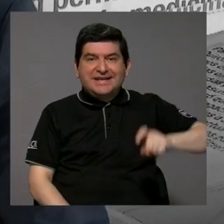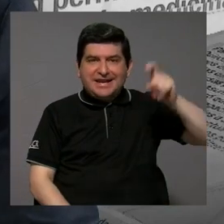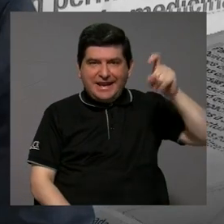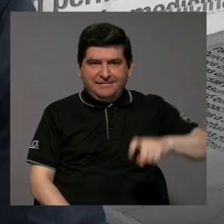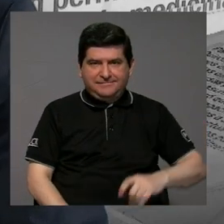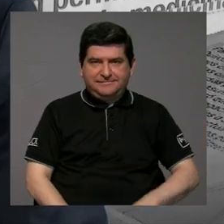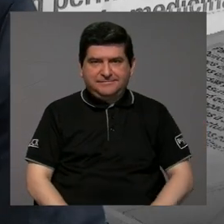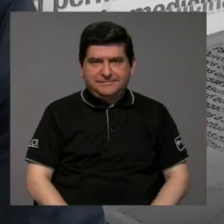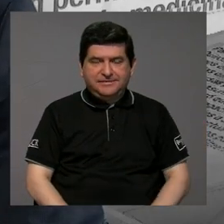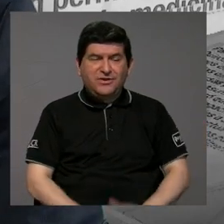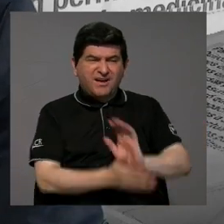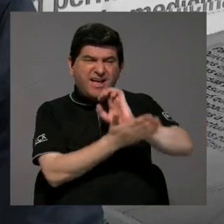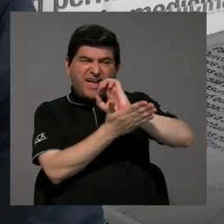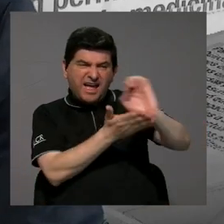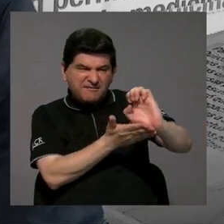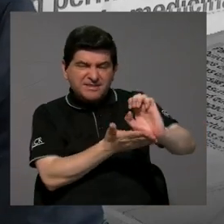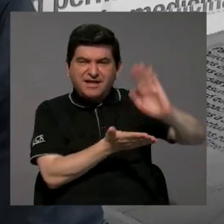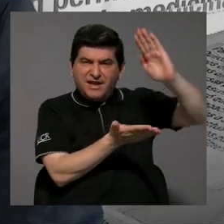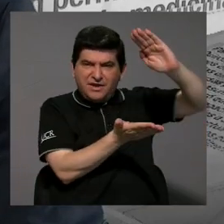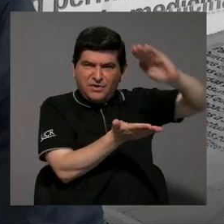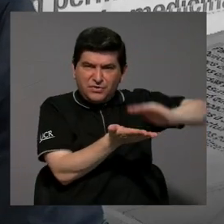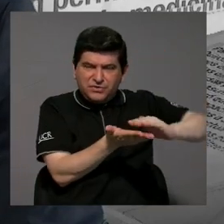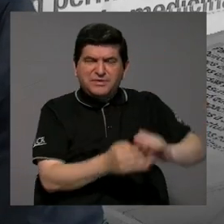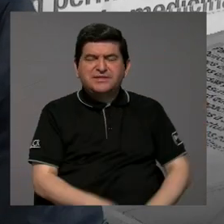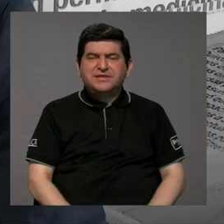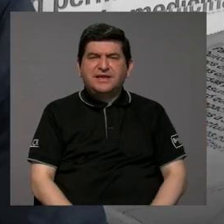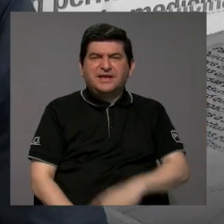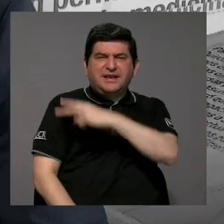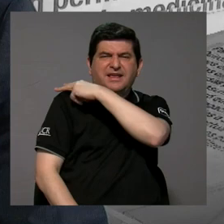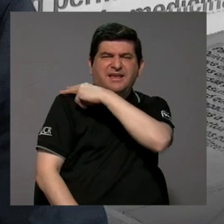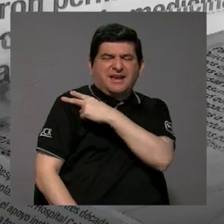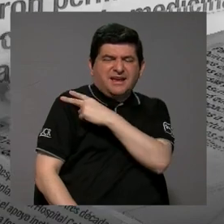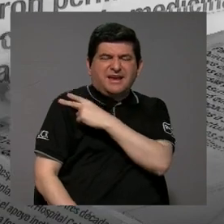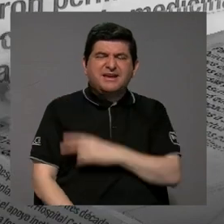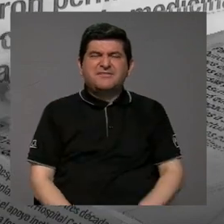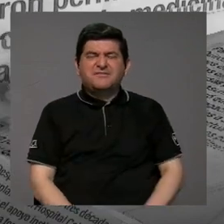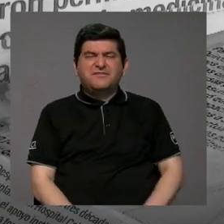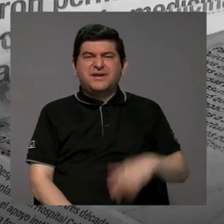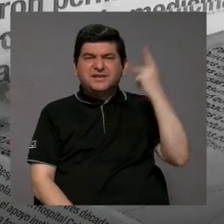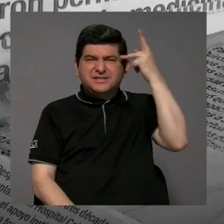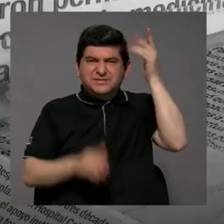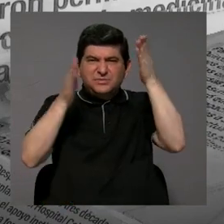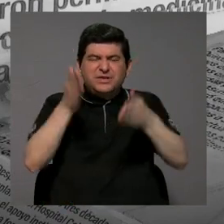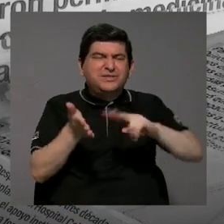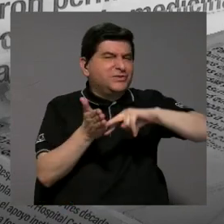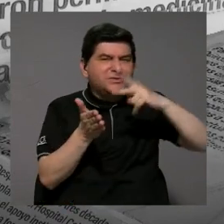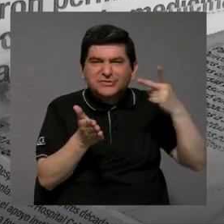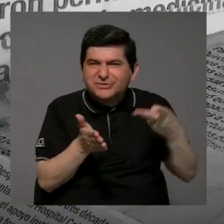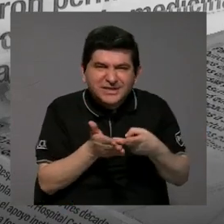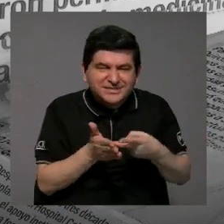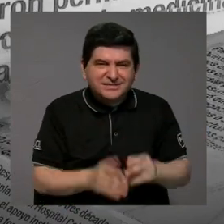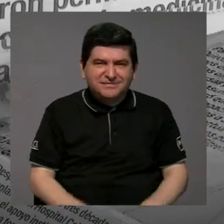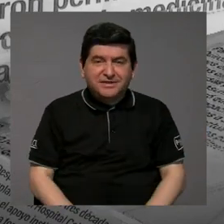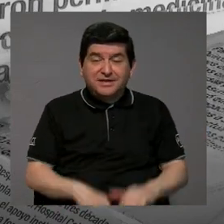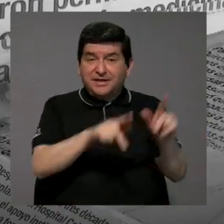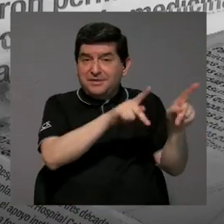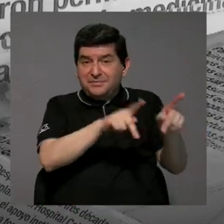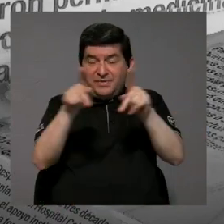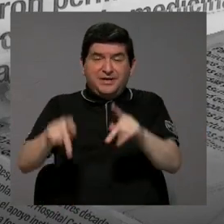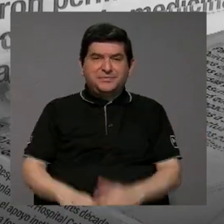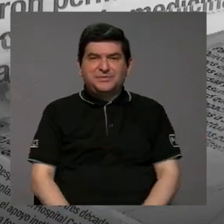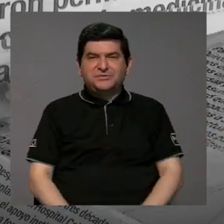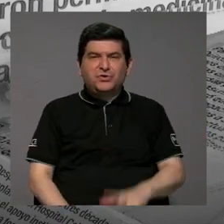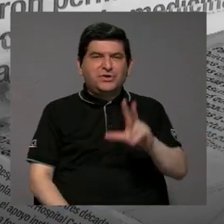necesario evitar o disminuir el casicazgo político. ¿Qué significa el casicazgo político, tal vez, para aquellos